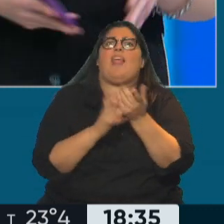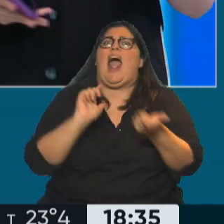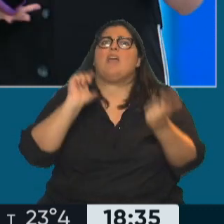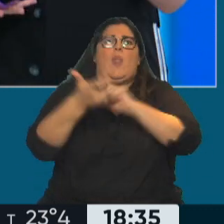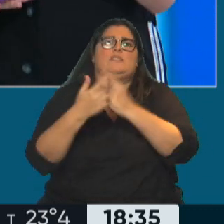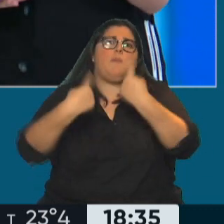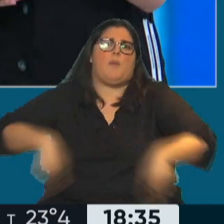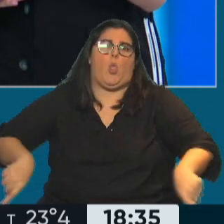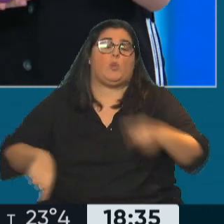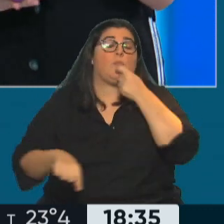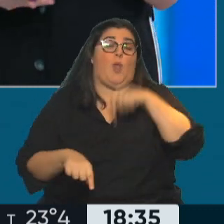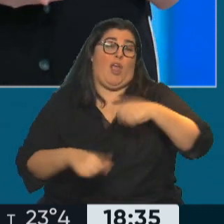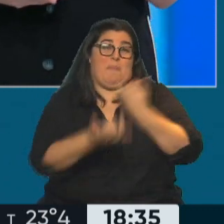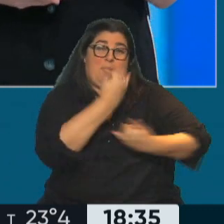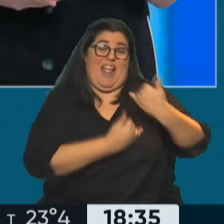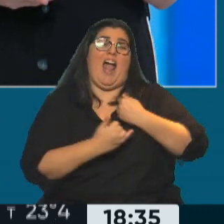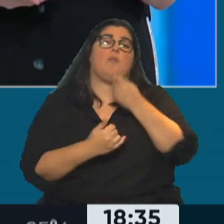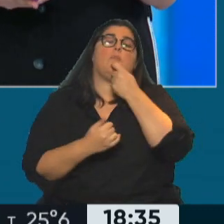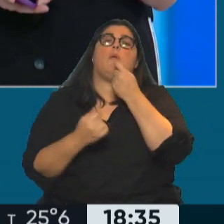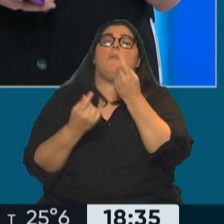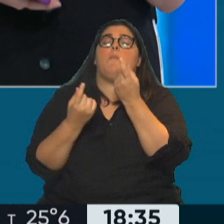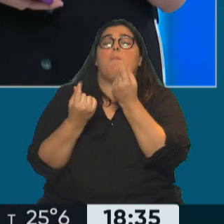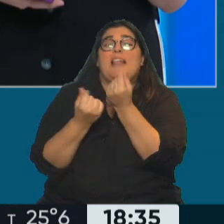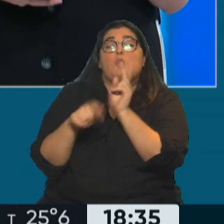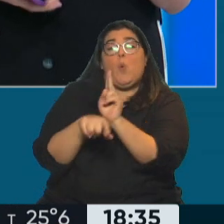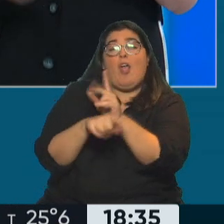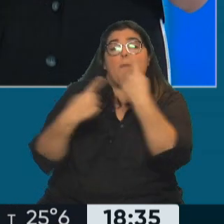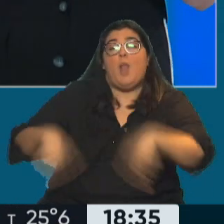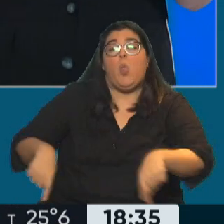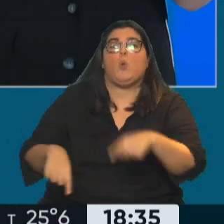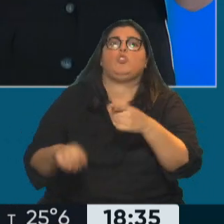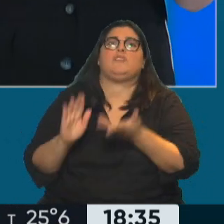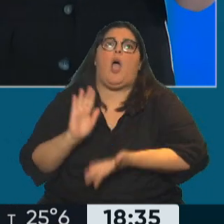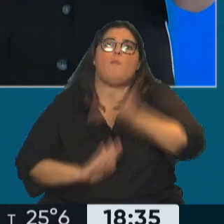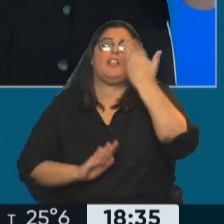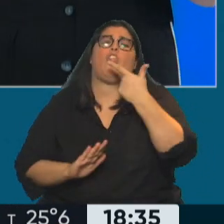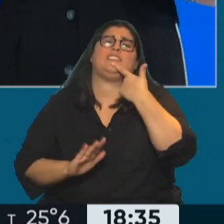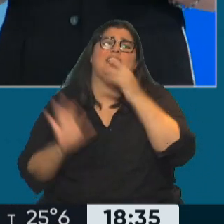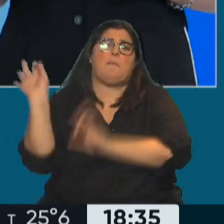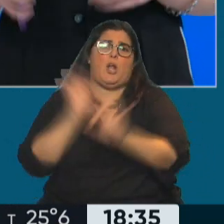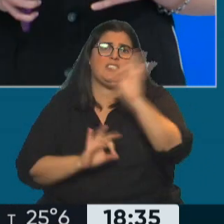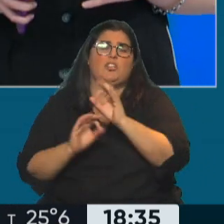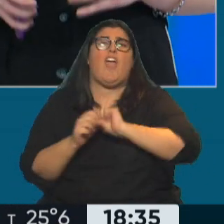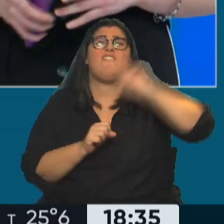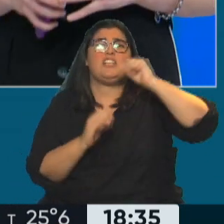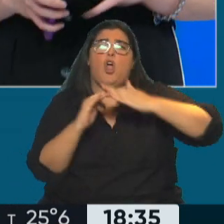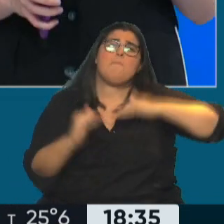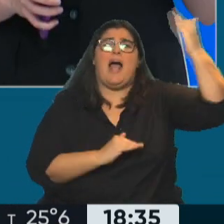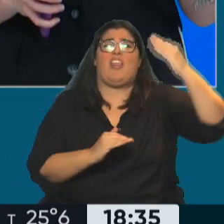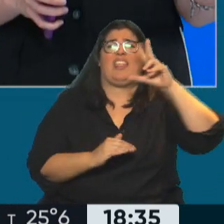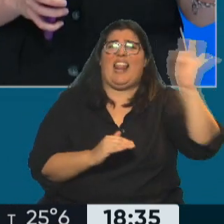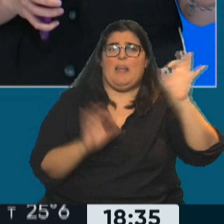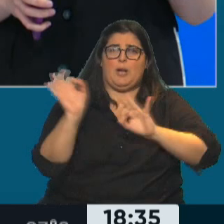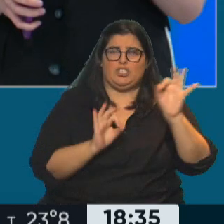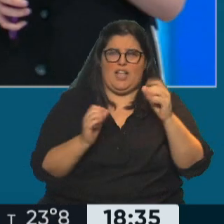explicaban, los productos de Precios Cuidados aumentaron en el año 17%. La inflación acumulada ya está por encima del 30%. Así que